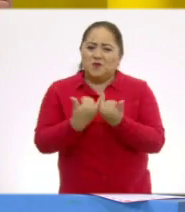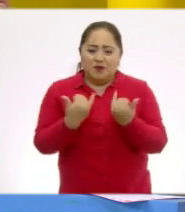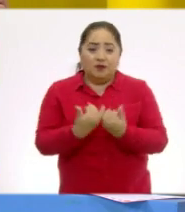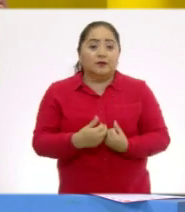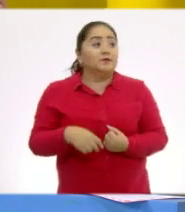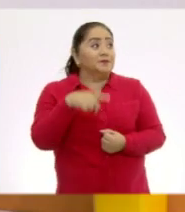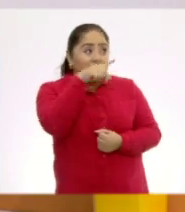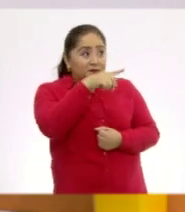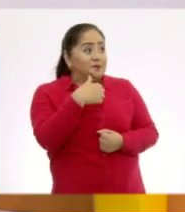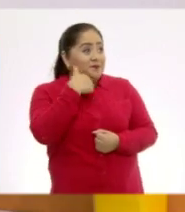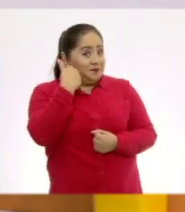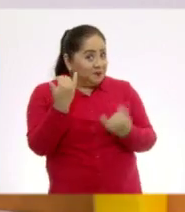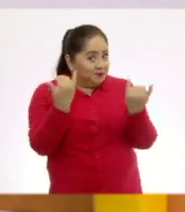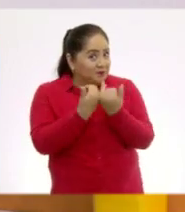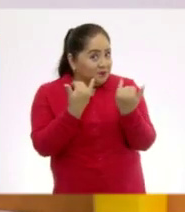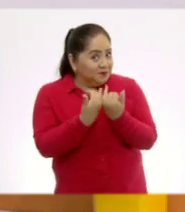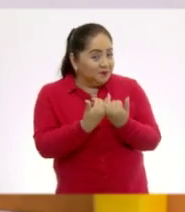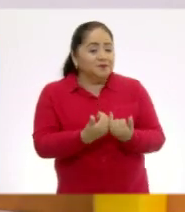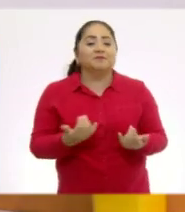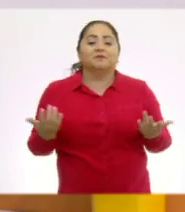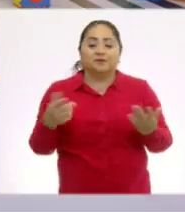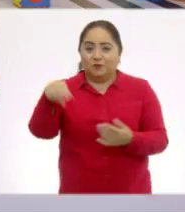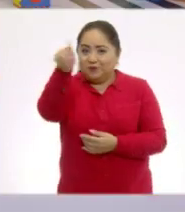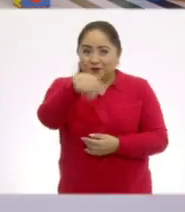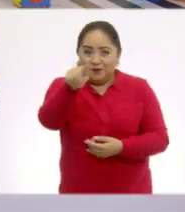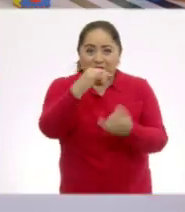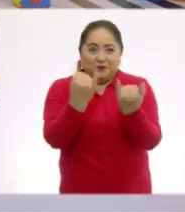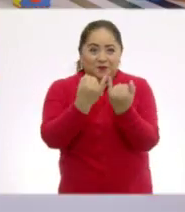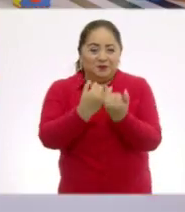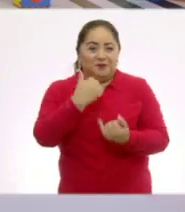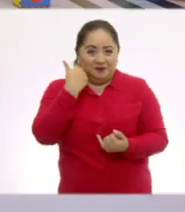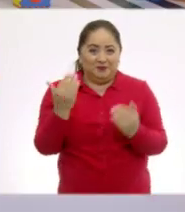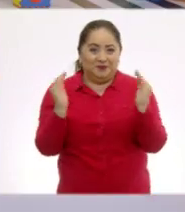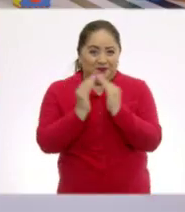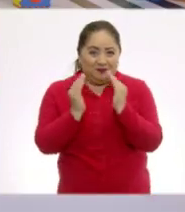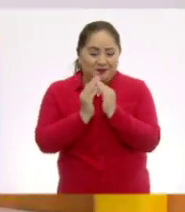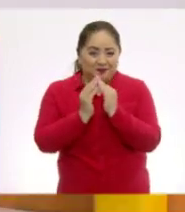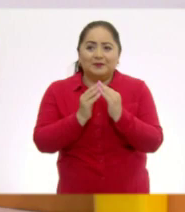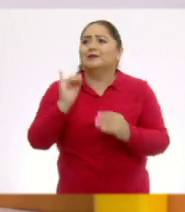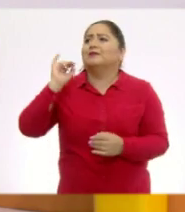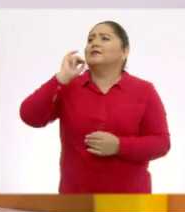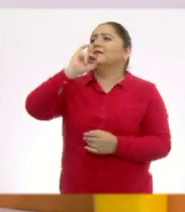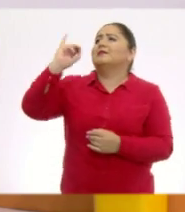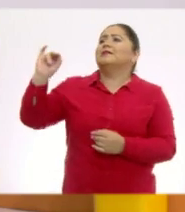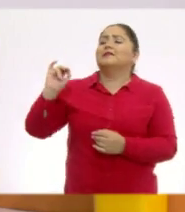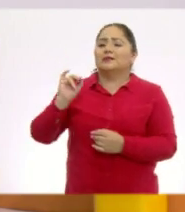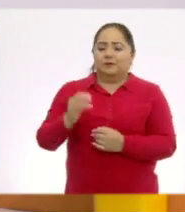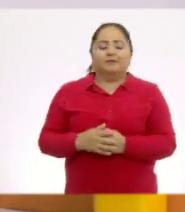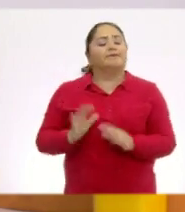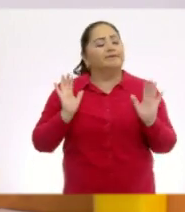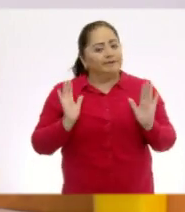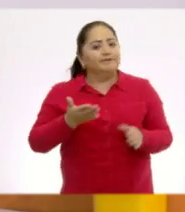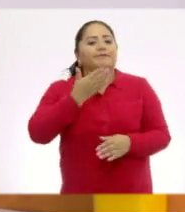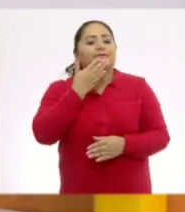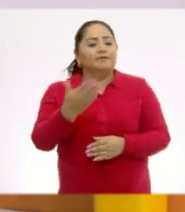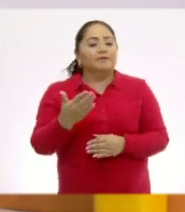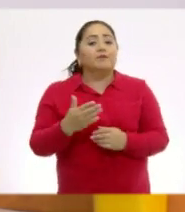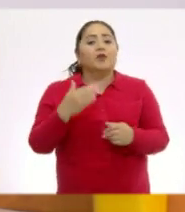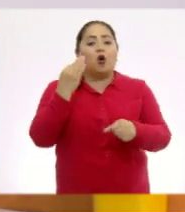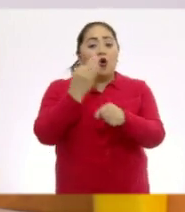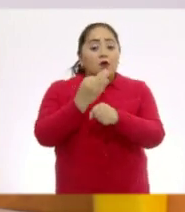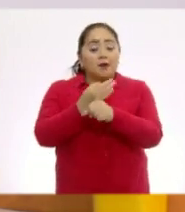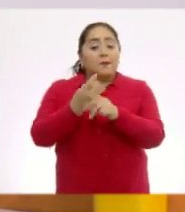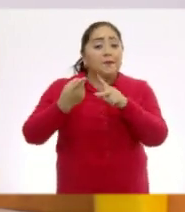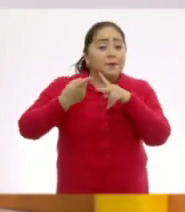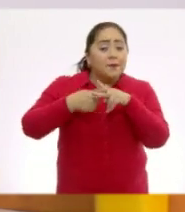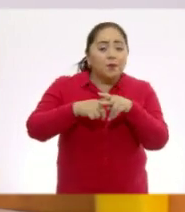¿Quieres intentarlo entonces? ¡Sí! ¿Quieren intentarlo ustedes también en casa? ¡Sí! ¡Sí! ¡Muy bien! Entonces vamos